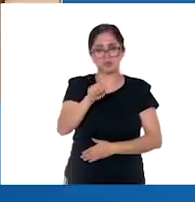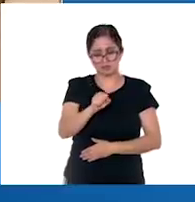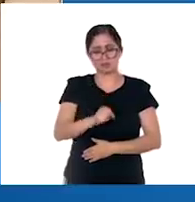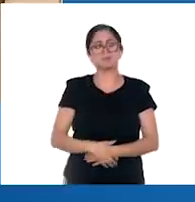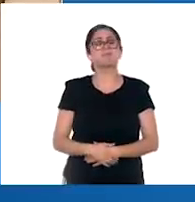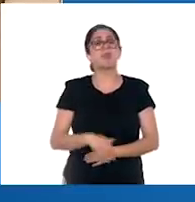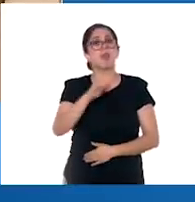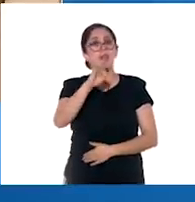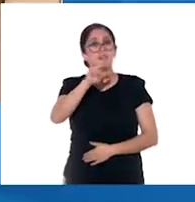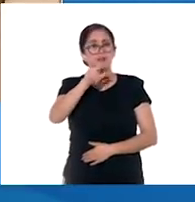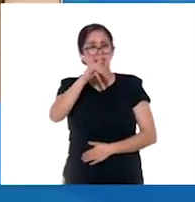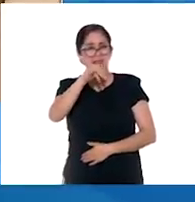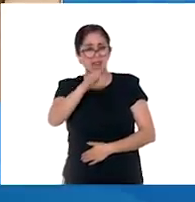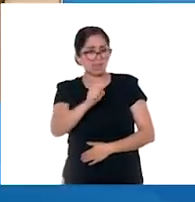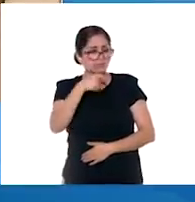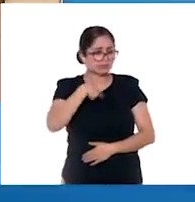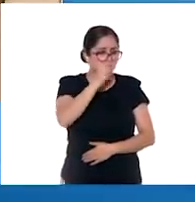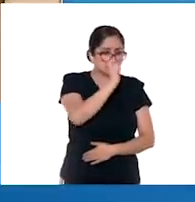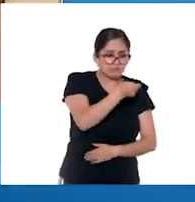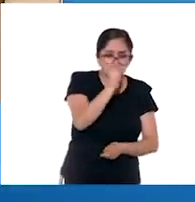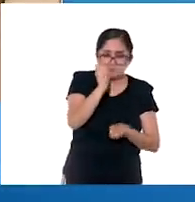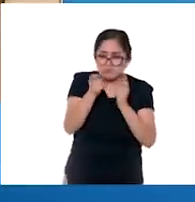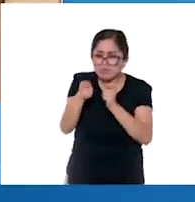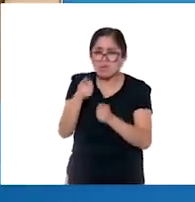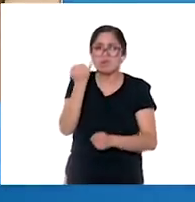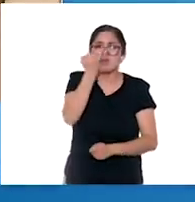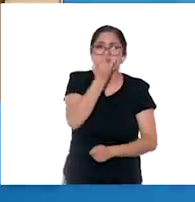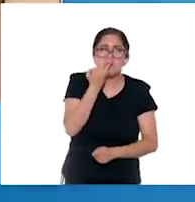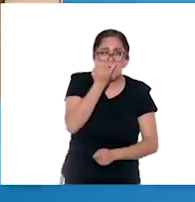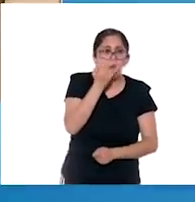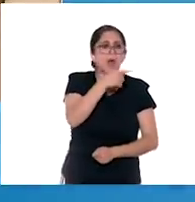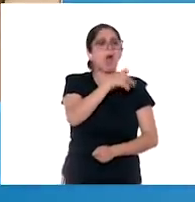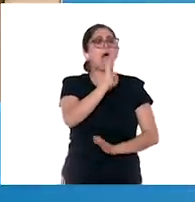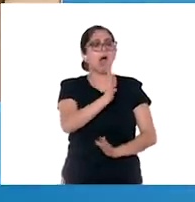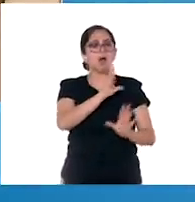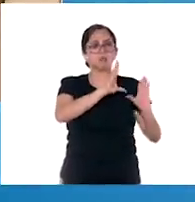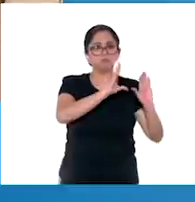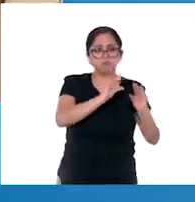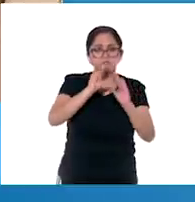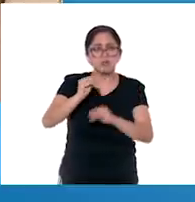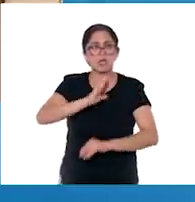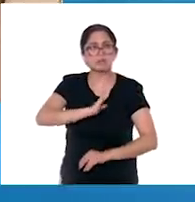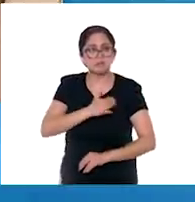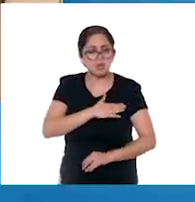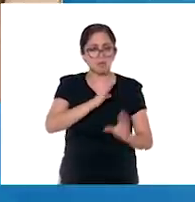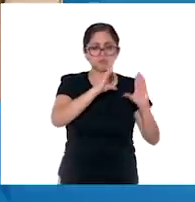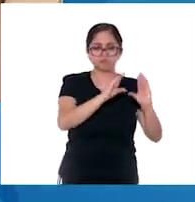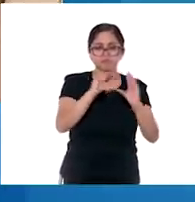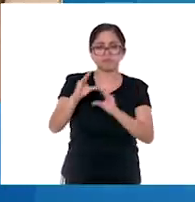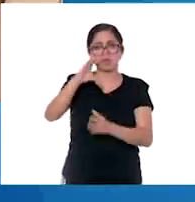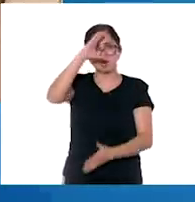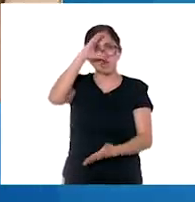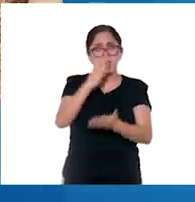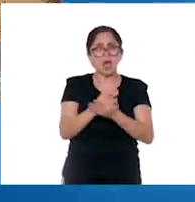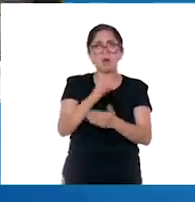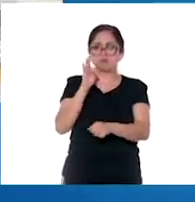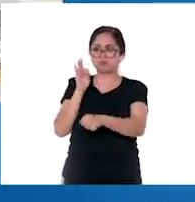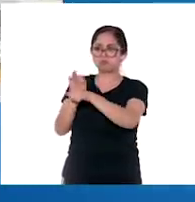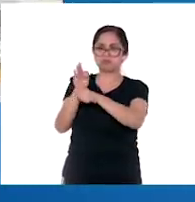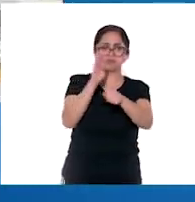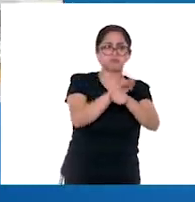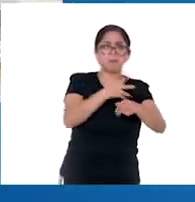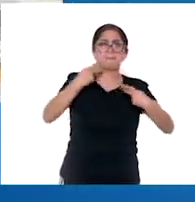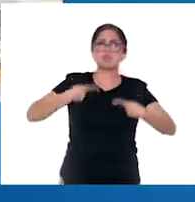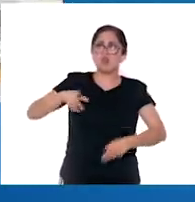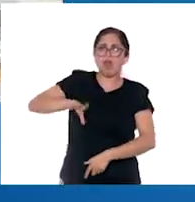esforzaron en conocer las diferentes lenguas indígenas, enseñarles el español, educarlos en el cristianismo y defenderlos de los abusos de los encomenderos.